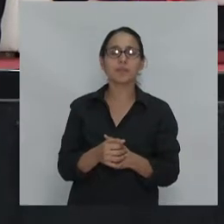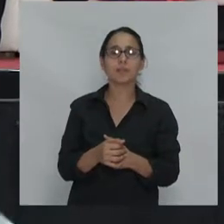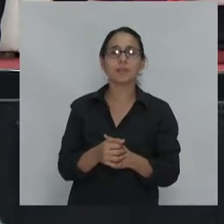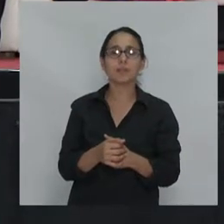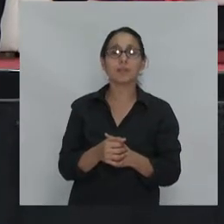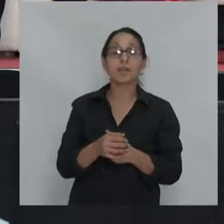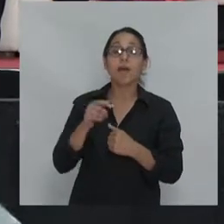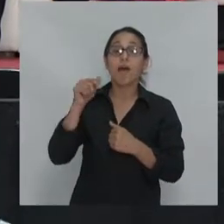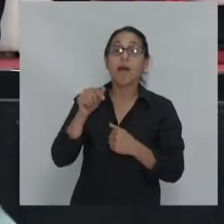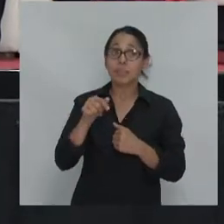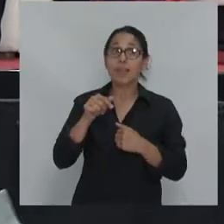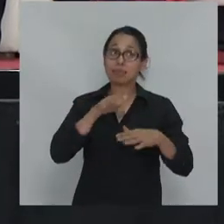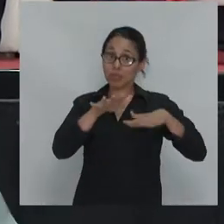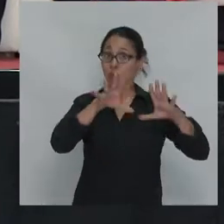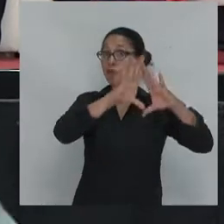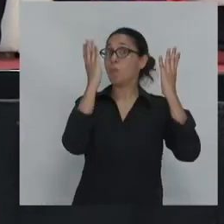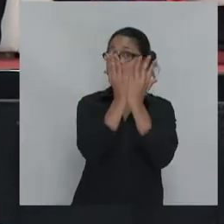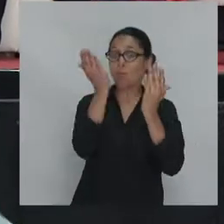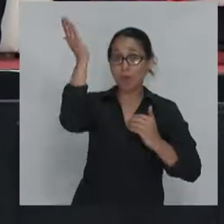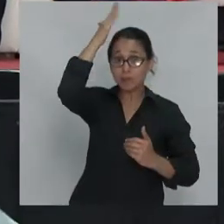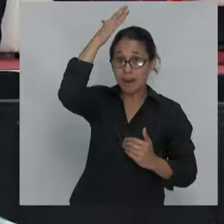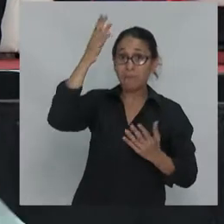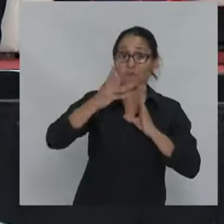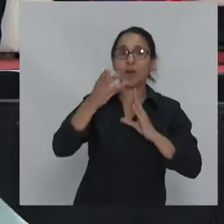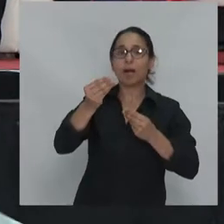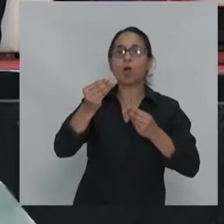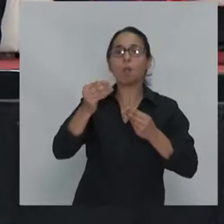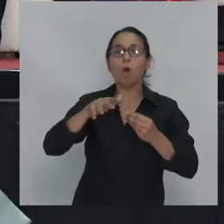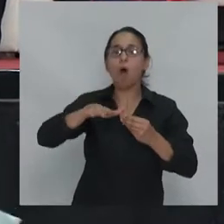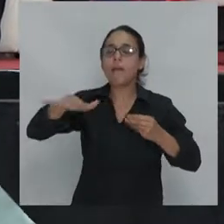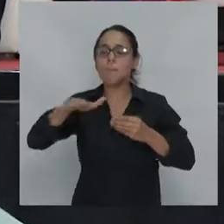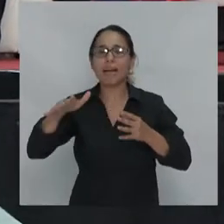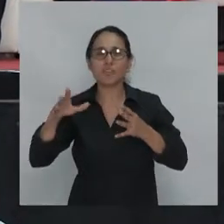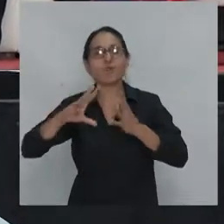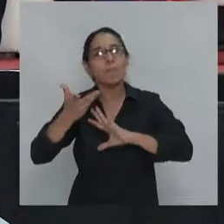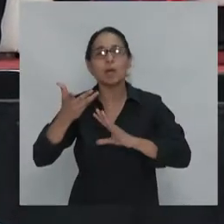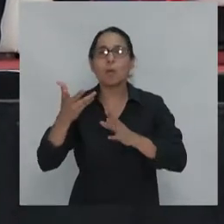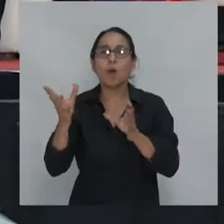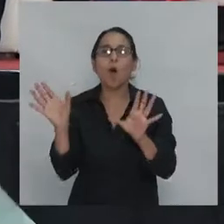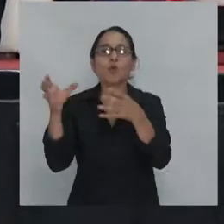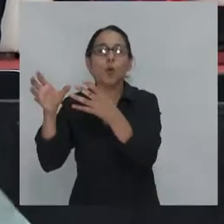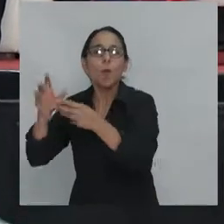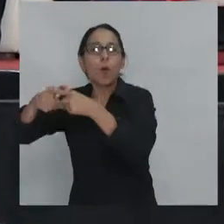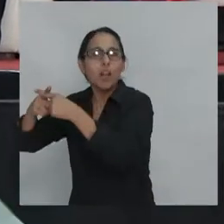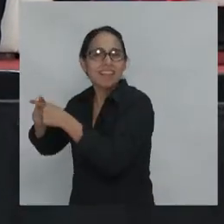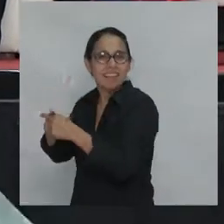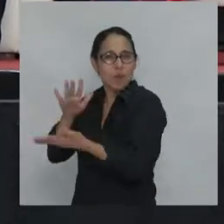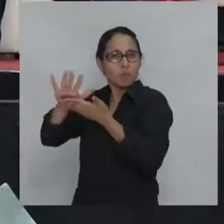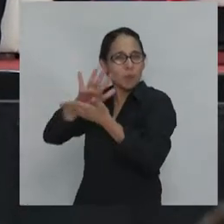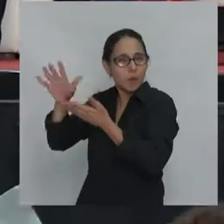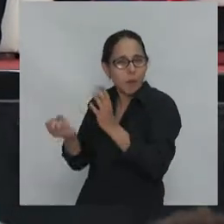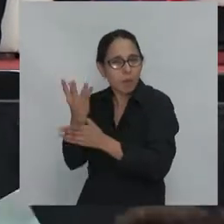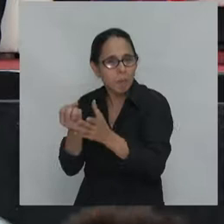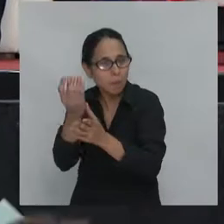nuevos espacios de maniobra geopolítica por ejemplo ha inspirado la Unión Europea